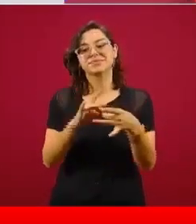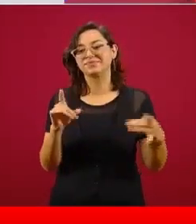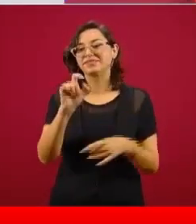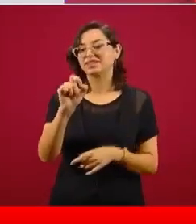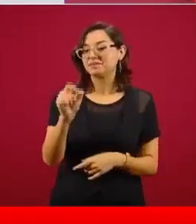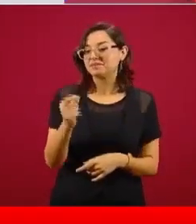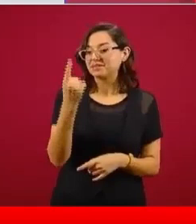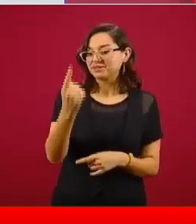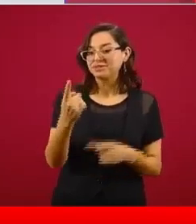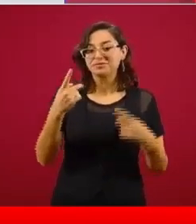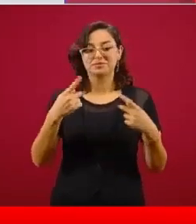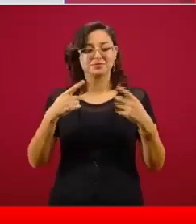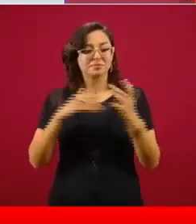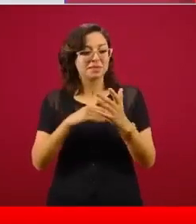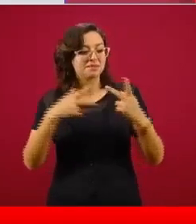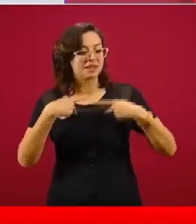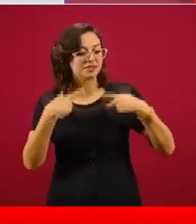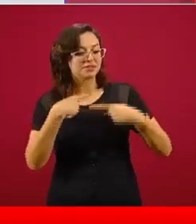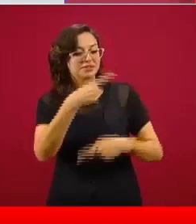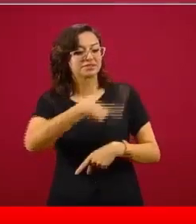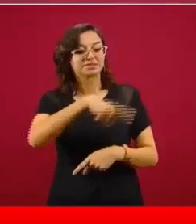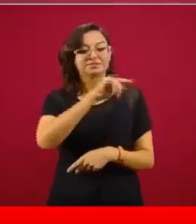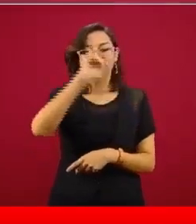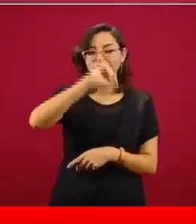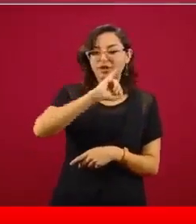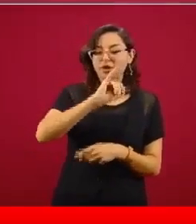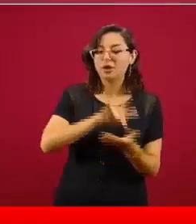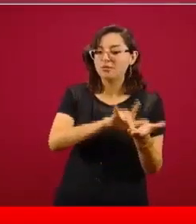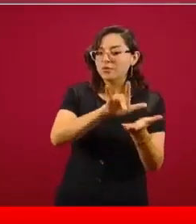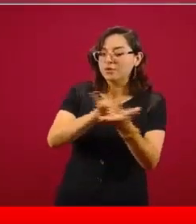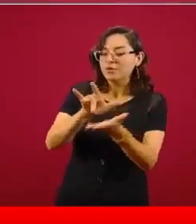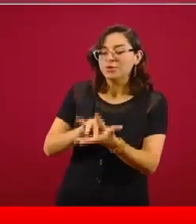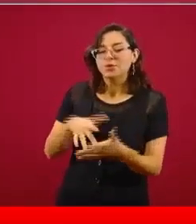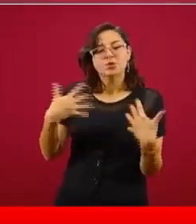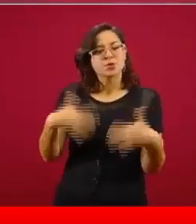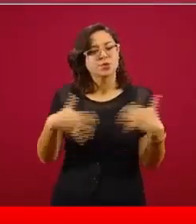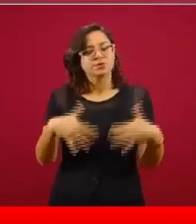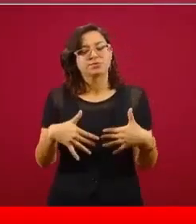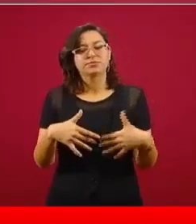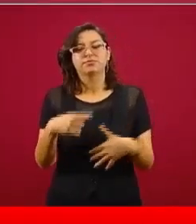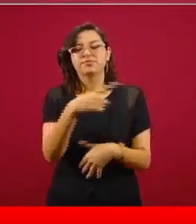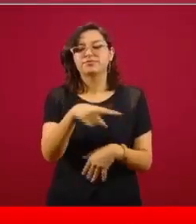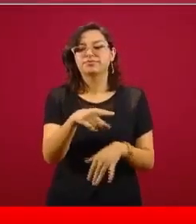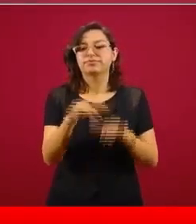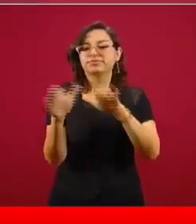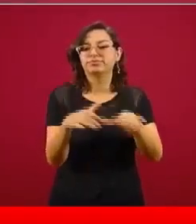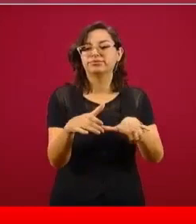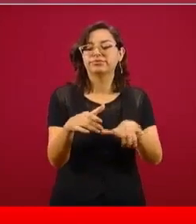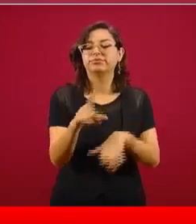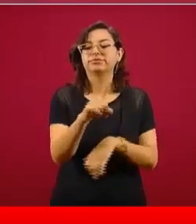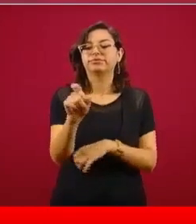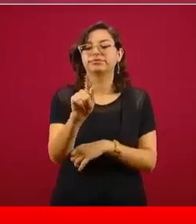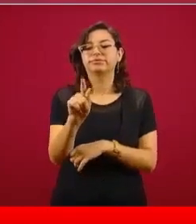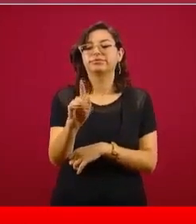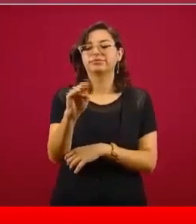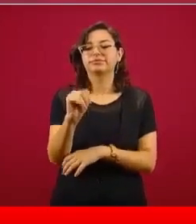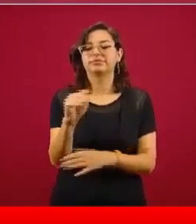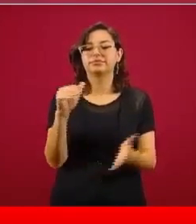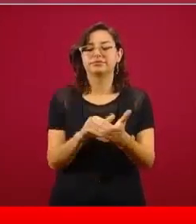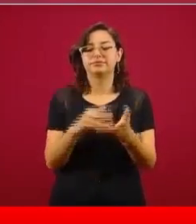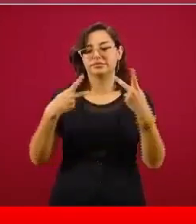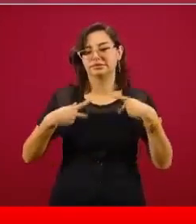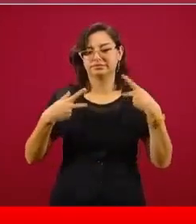21 mil empresarios solidarios, más en un número aproximado, emplean a 179 mil